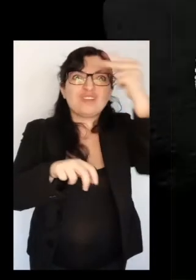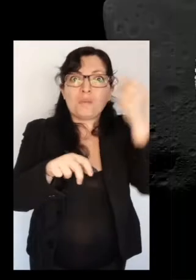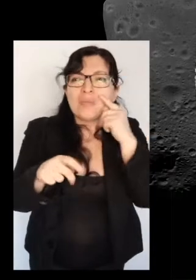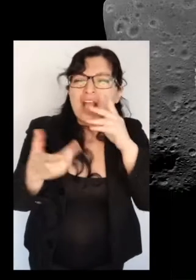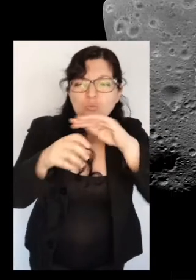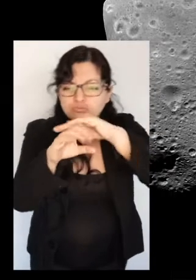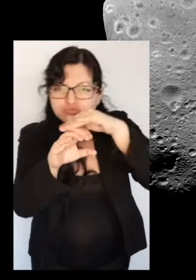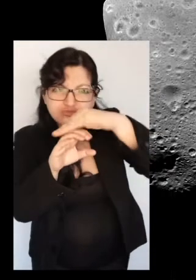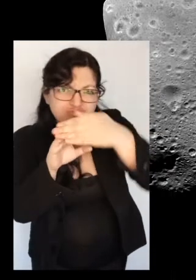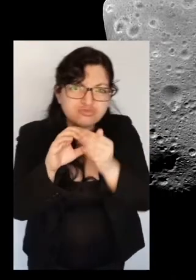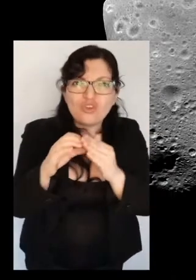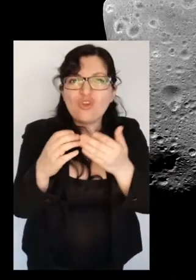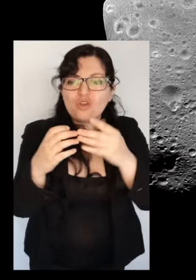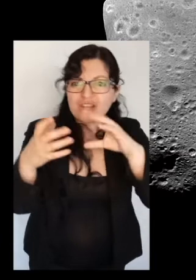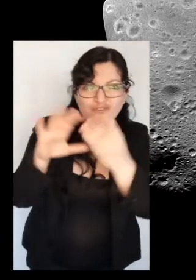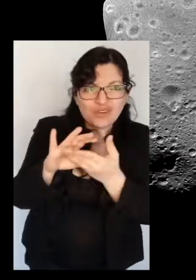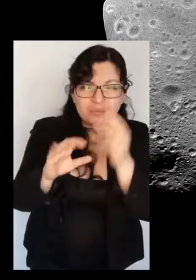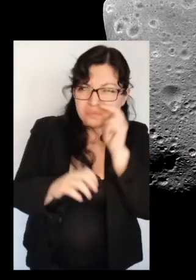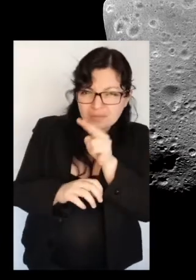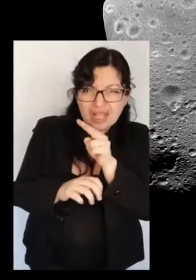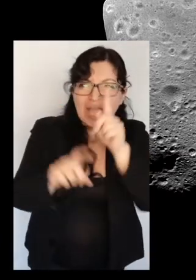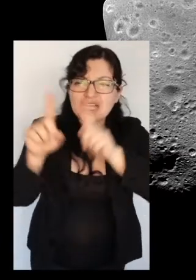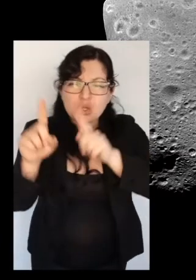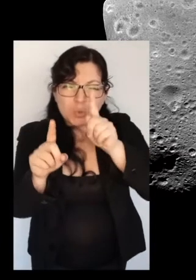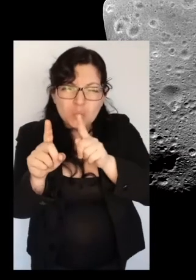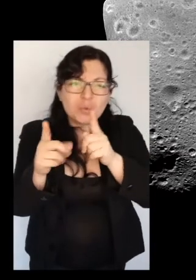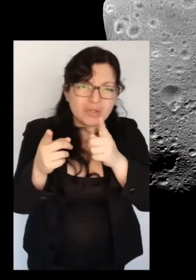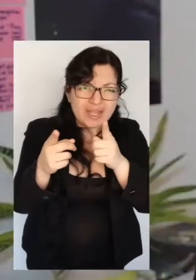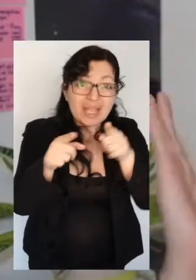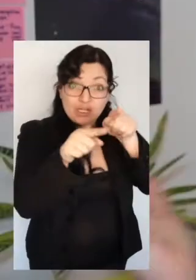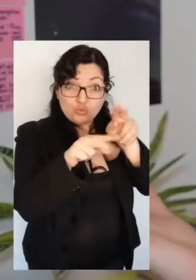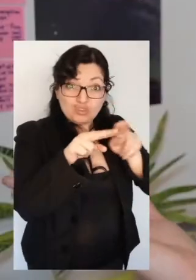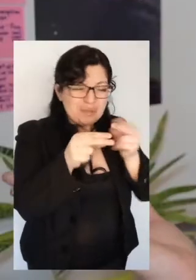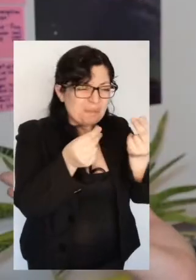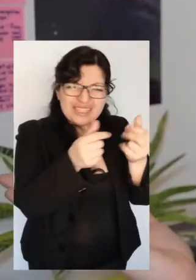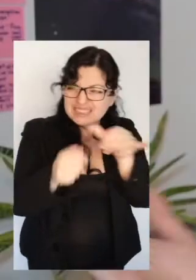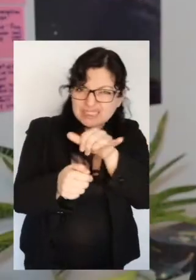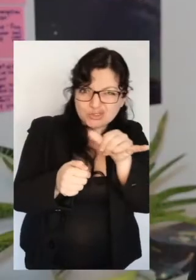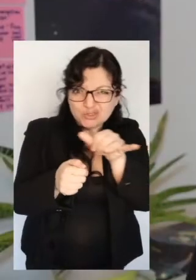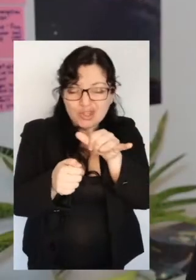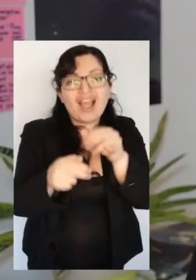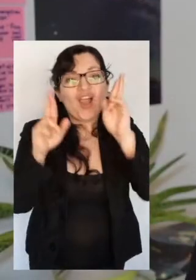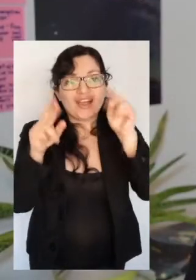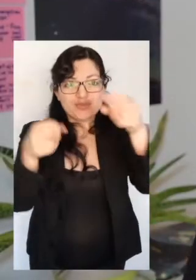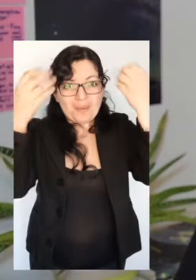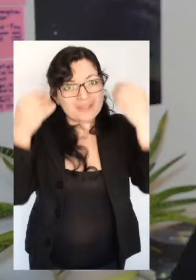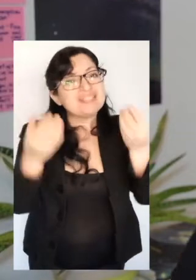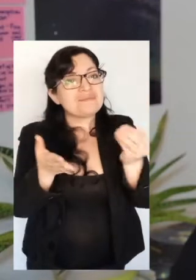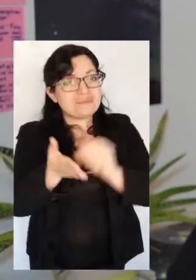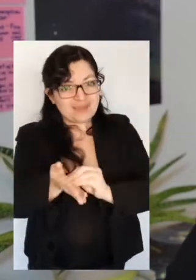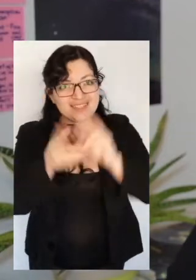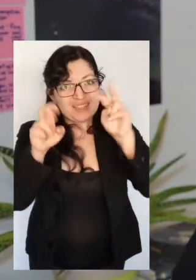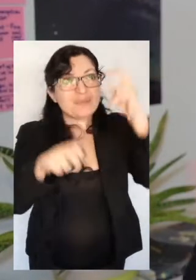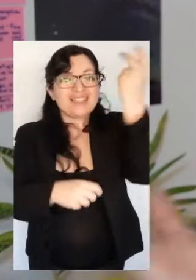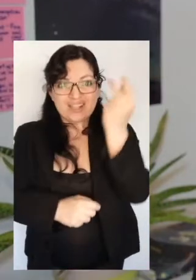y sus formas. ¿Hay alguno que se le parezca al que tú hiciste? Esperamos que hayas aprendido un poco más sobre los